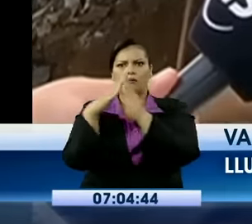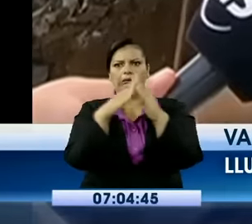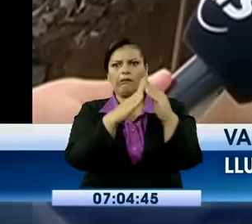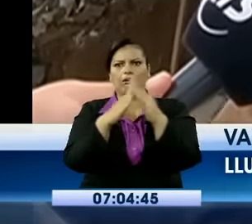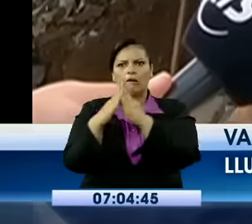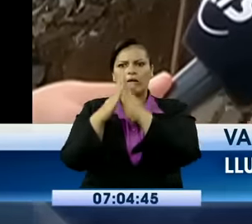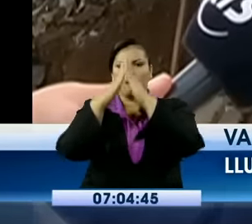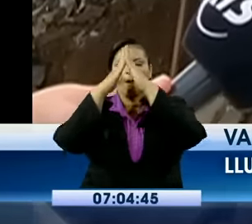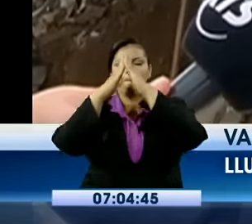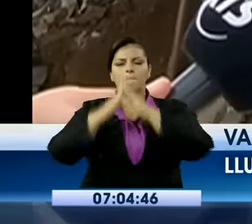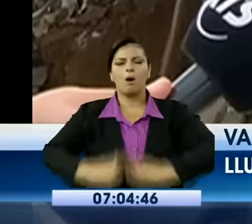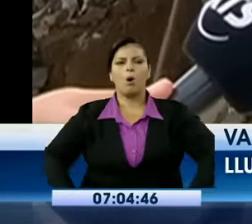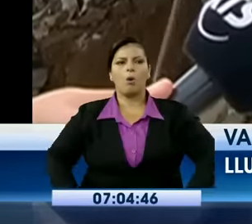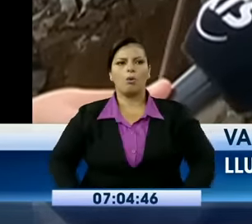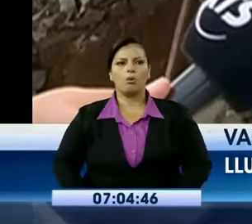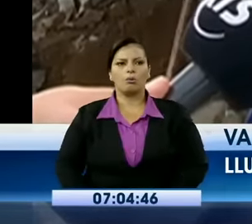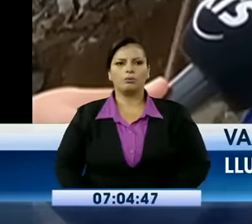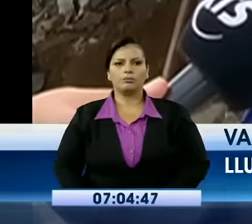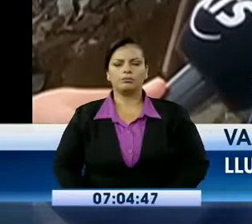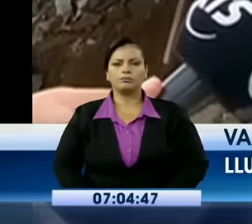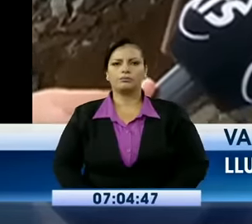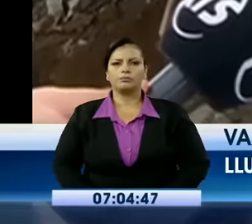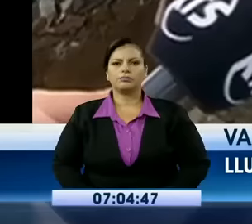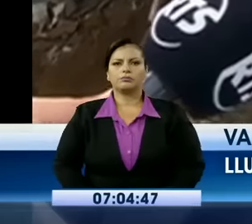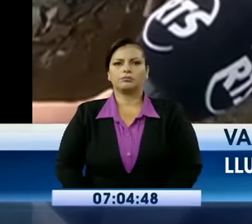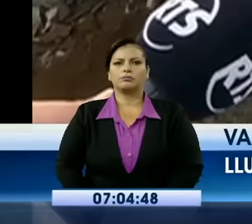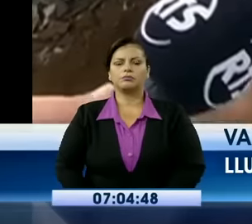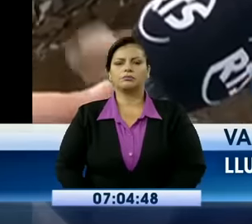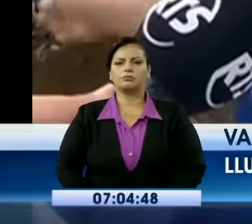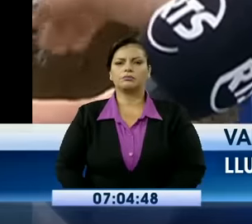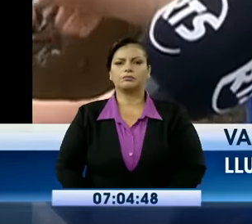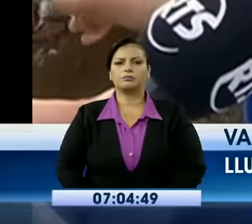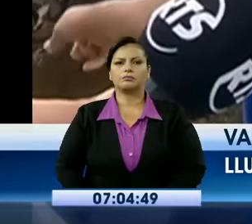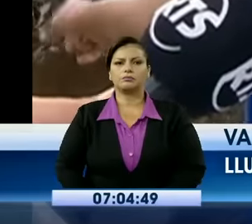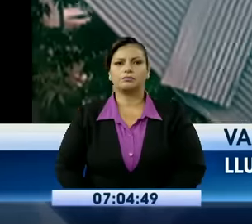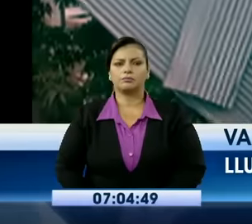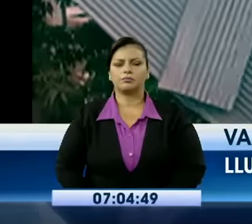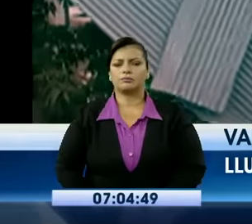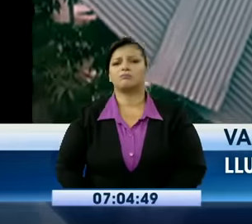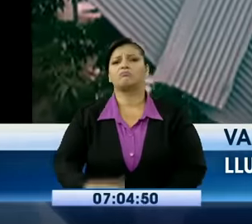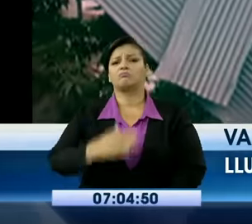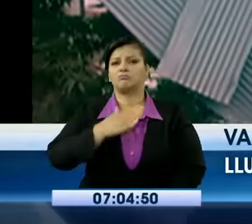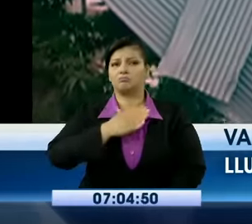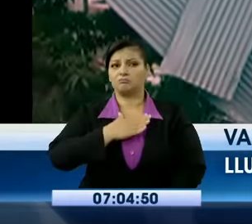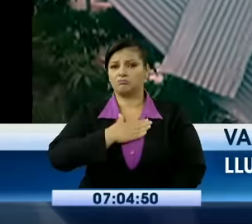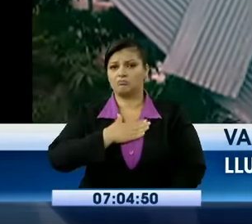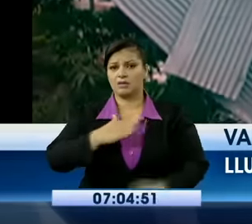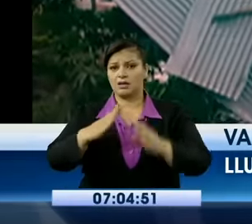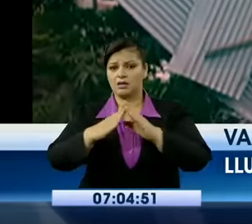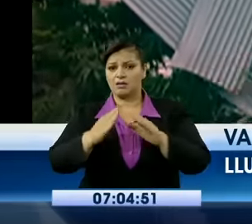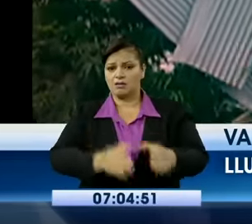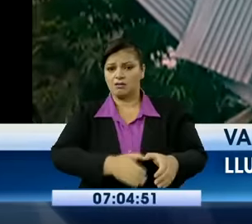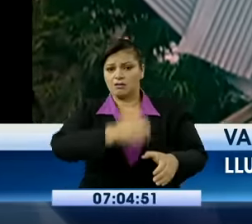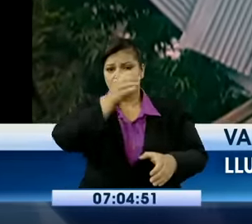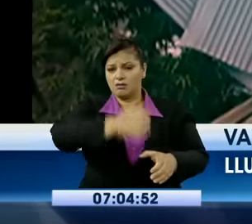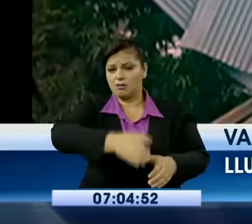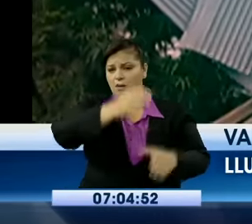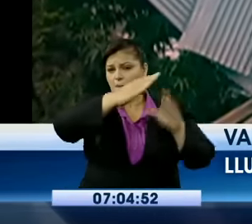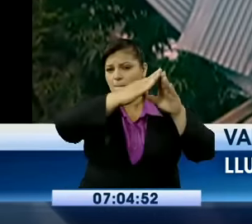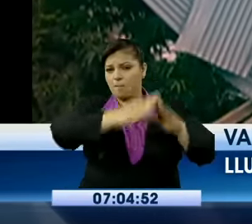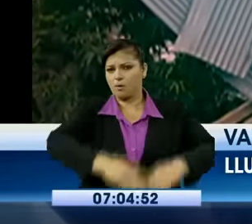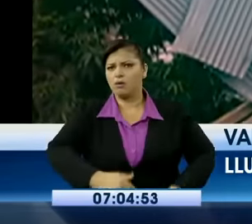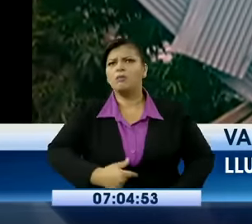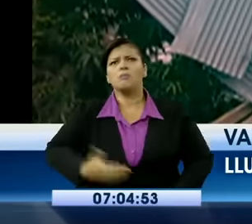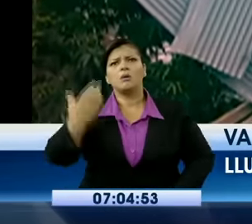taller, que lo tenían, y por ahí comenzó. Y cuando de un momento a otro ya se me cayó el pilar de atrás. Yo pensé, como todas las veces, llovía